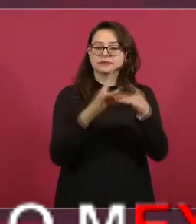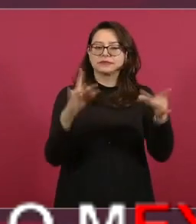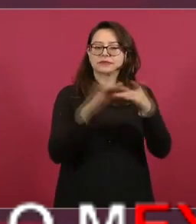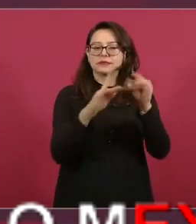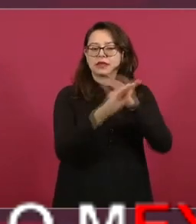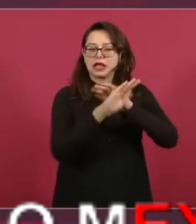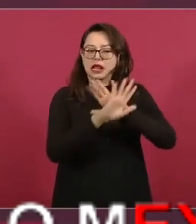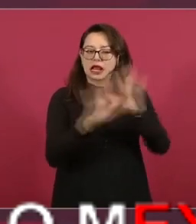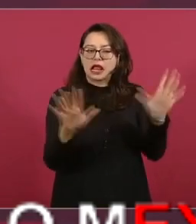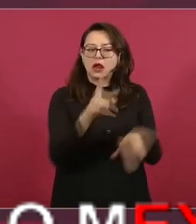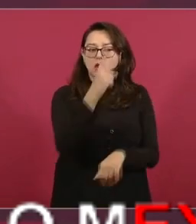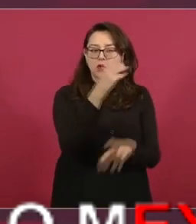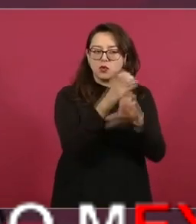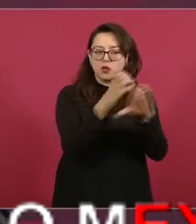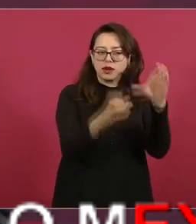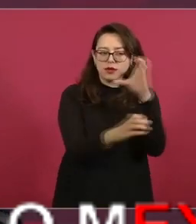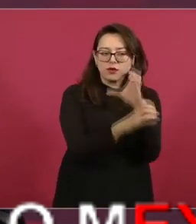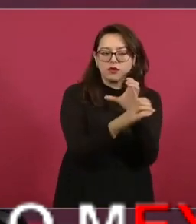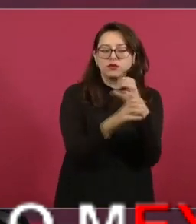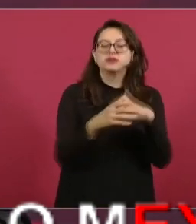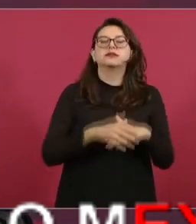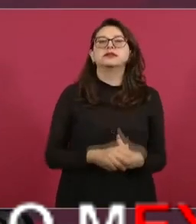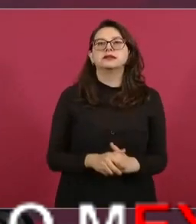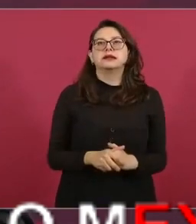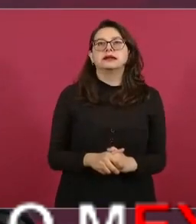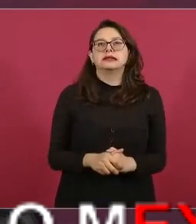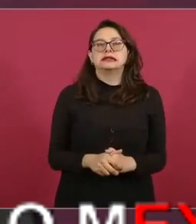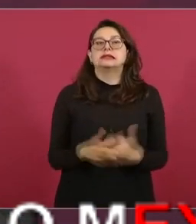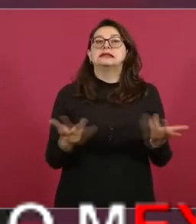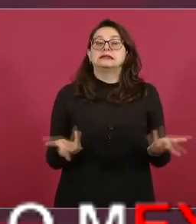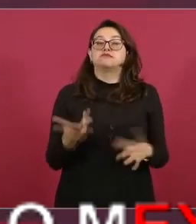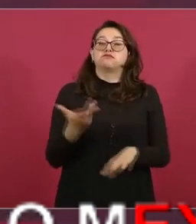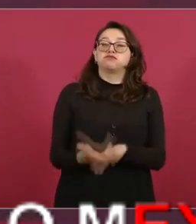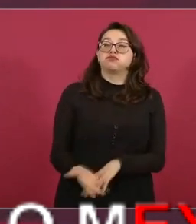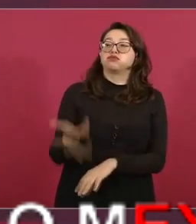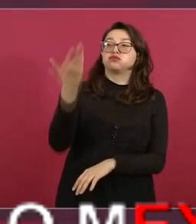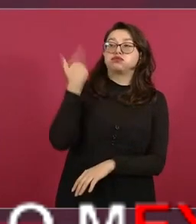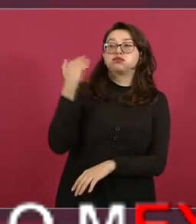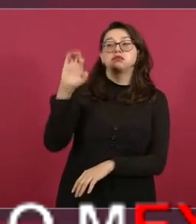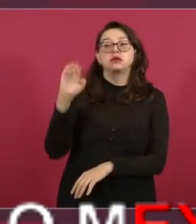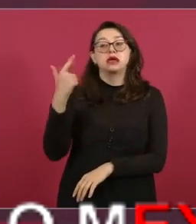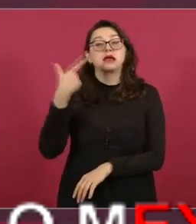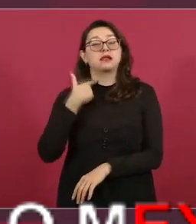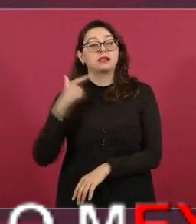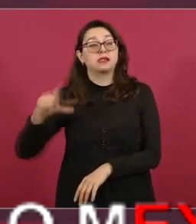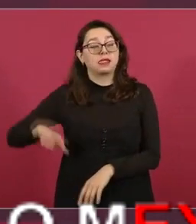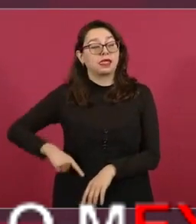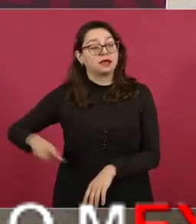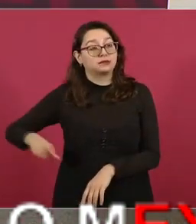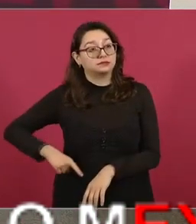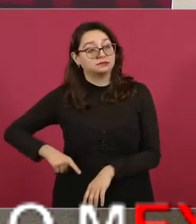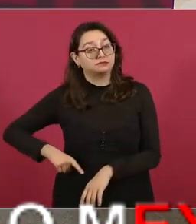estos contratos había una política